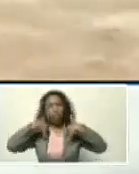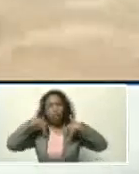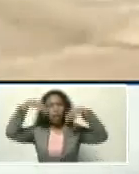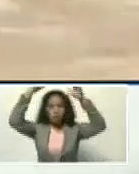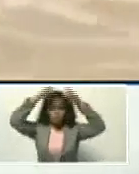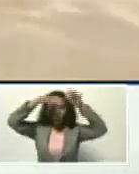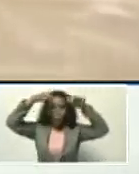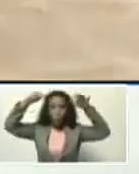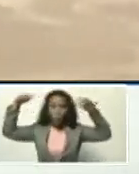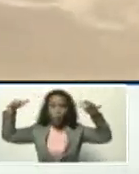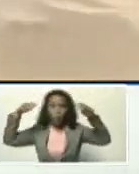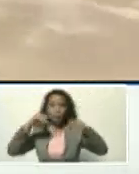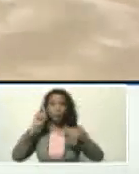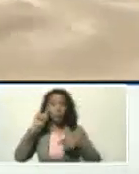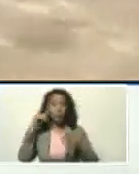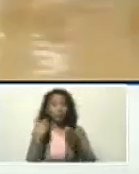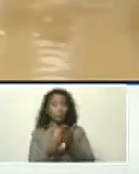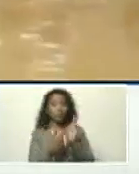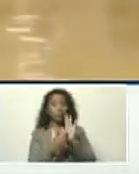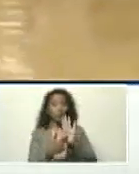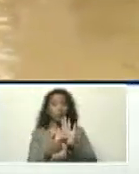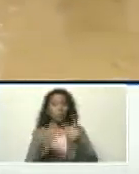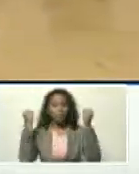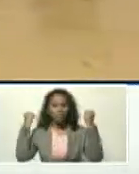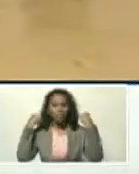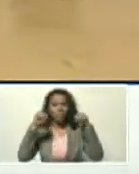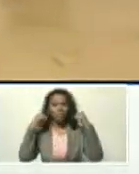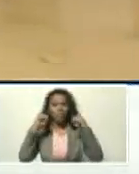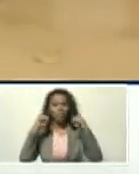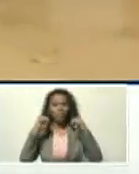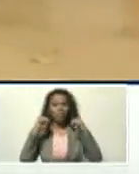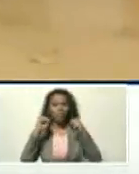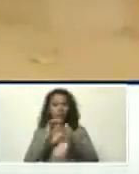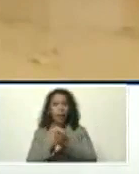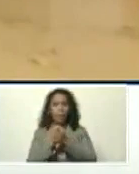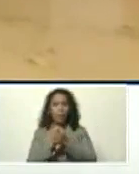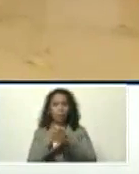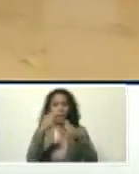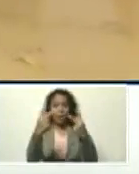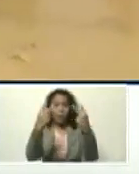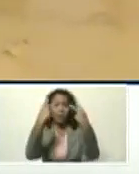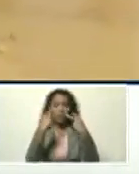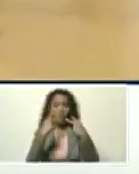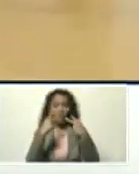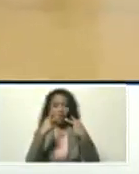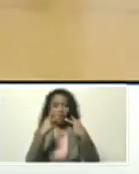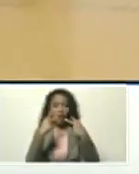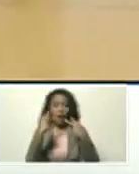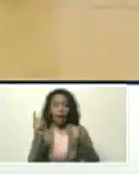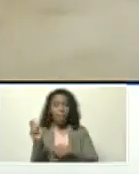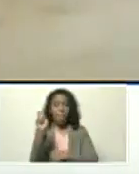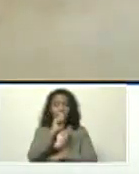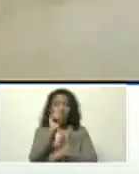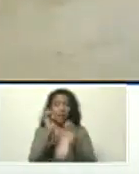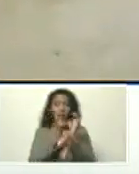lluvia, una demostración, práctica, compatriotas, que me escuchan, el mes de abril,